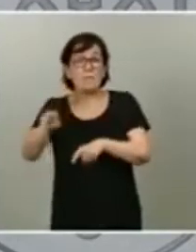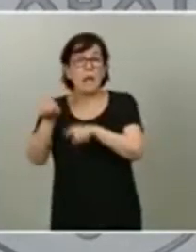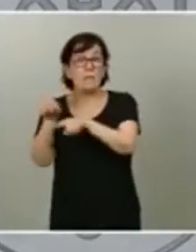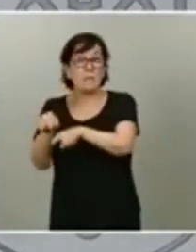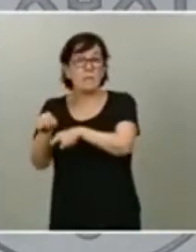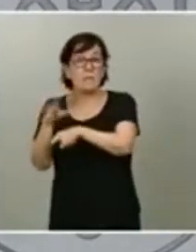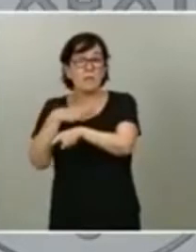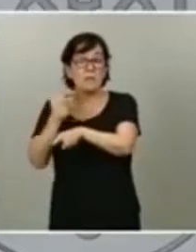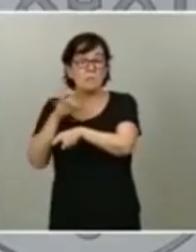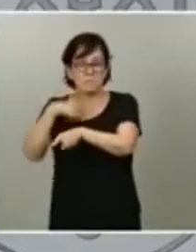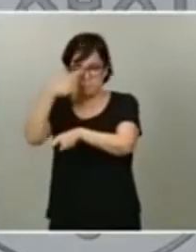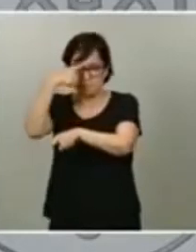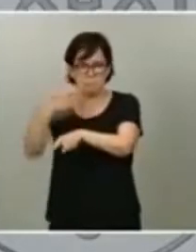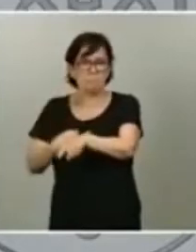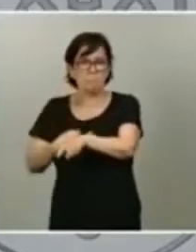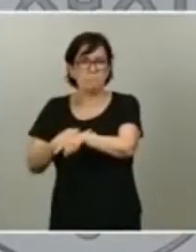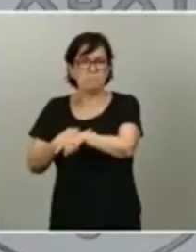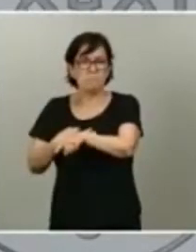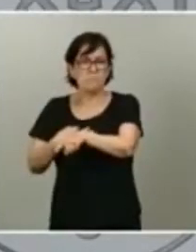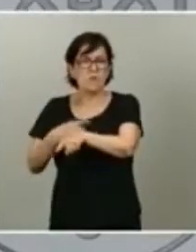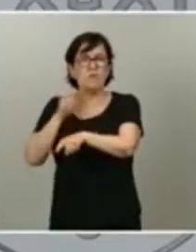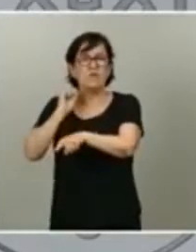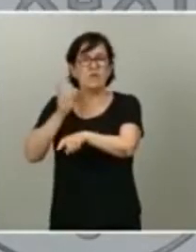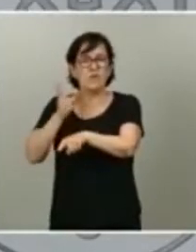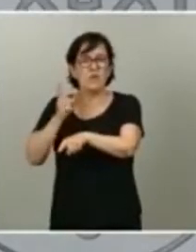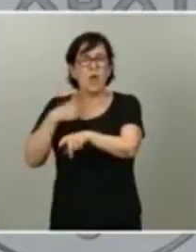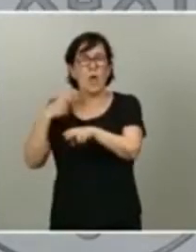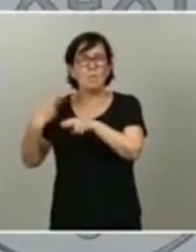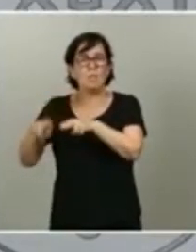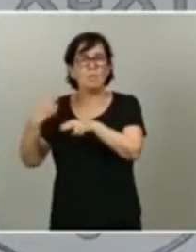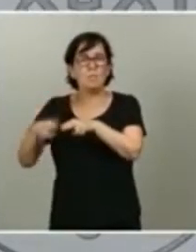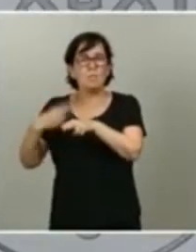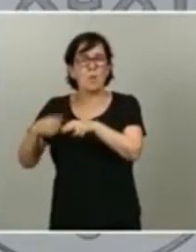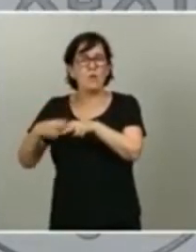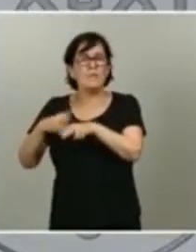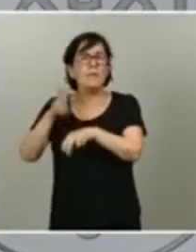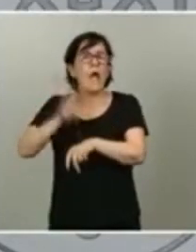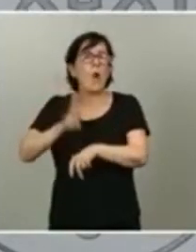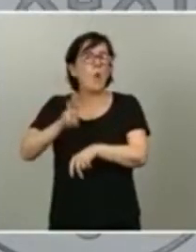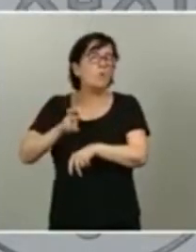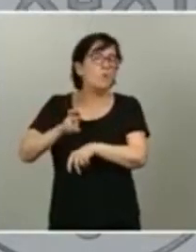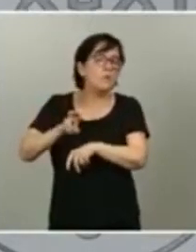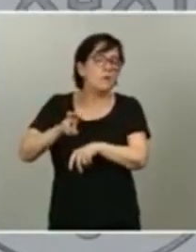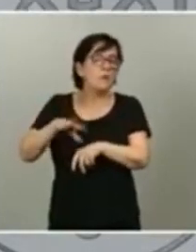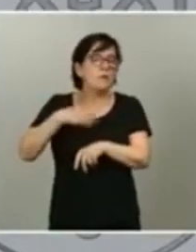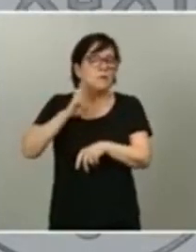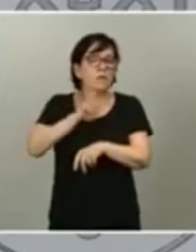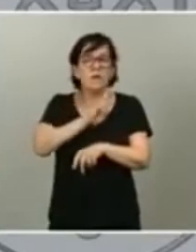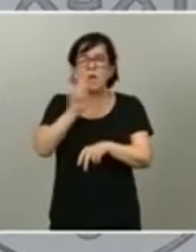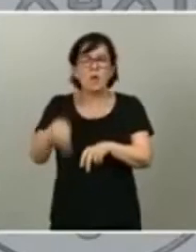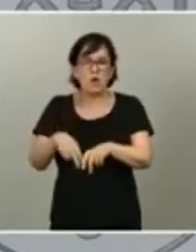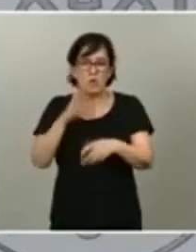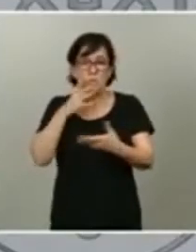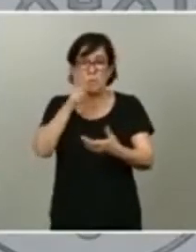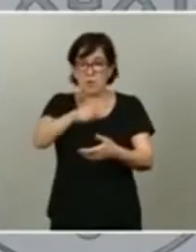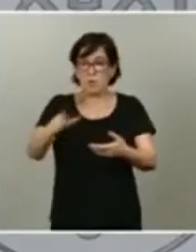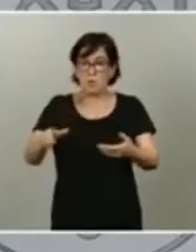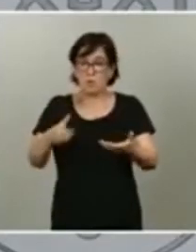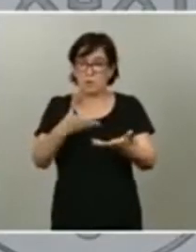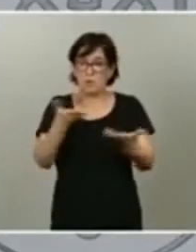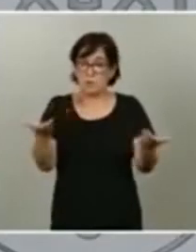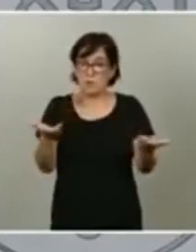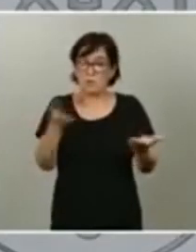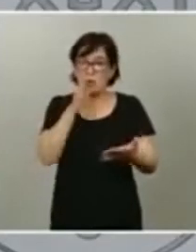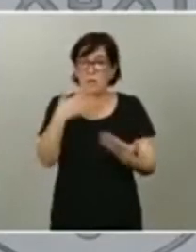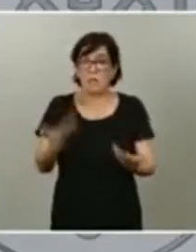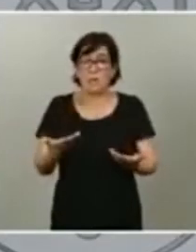convencimiento de que solo desde la política útil podrá tener un reconocimiento de los ciudadanos y por tanto que